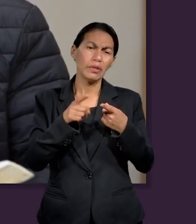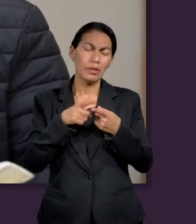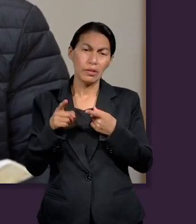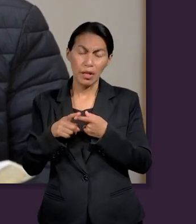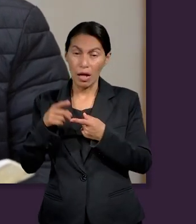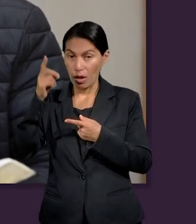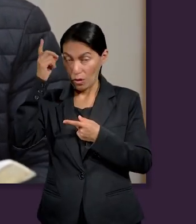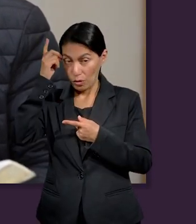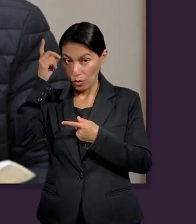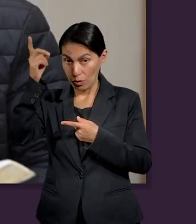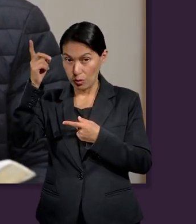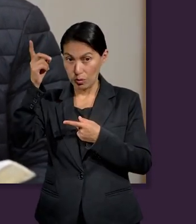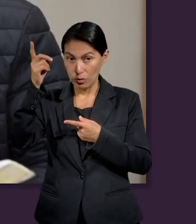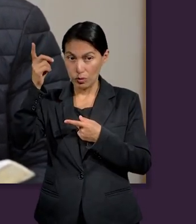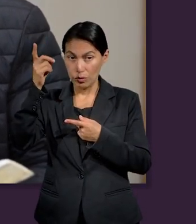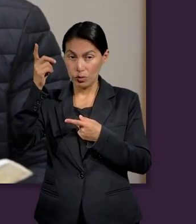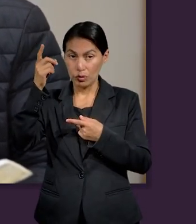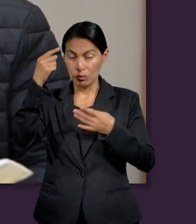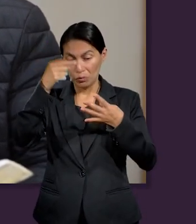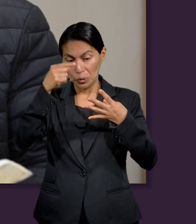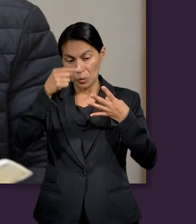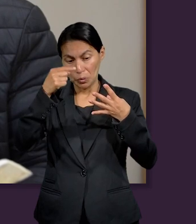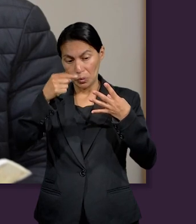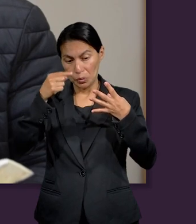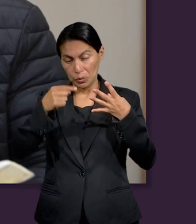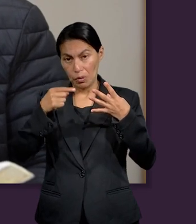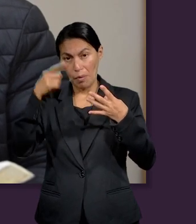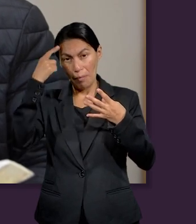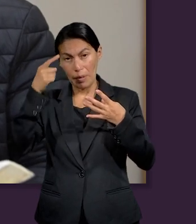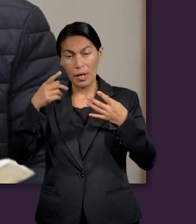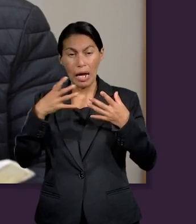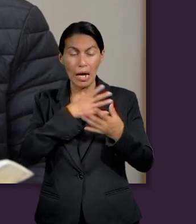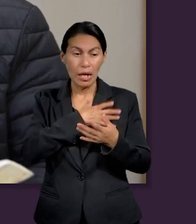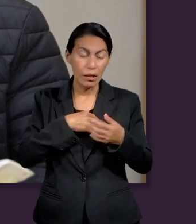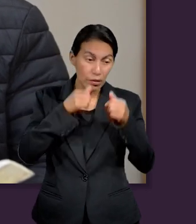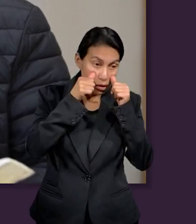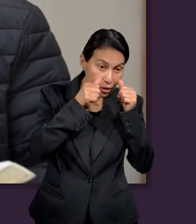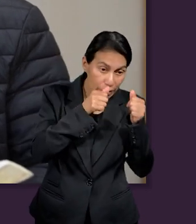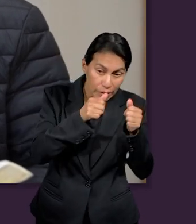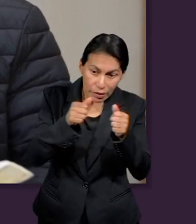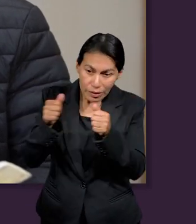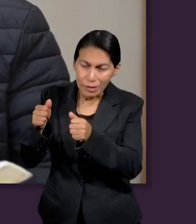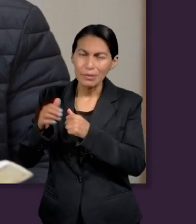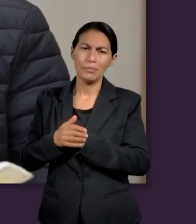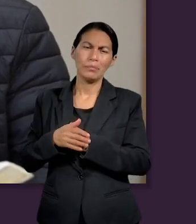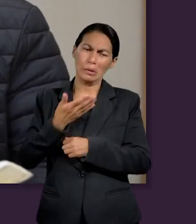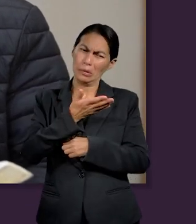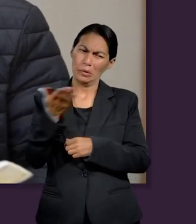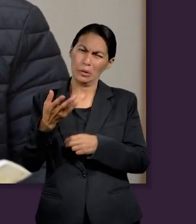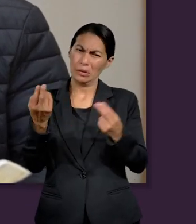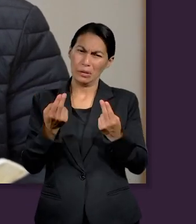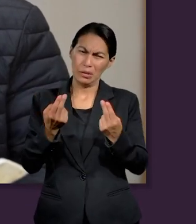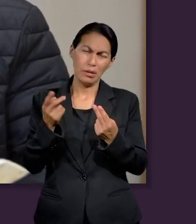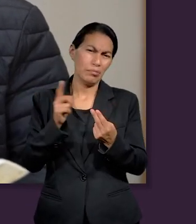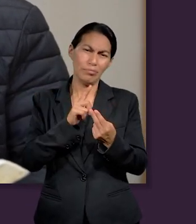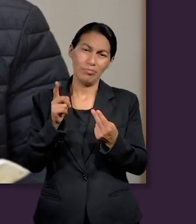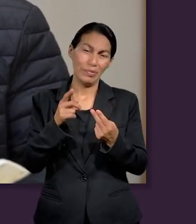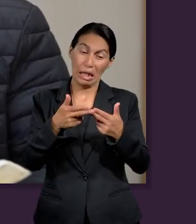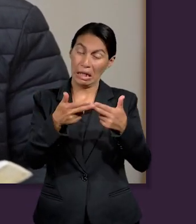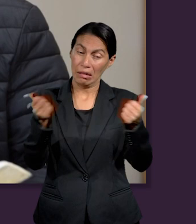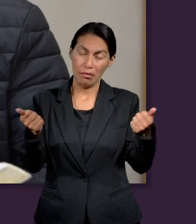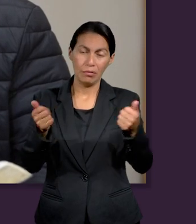Dios dio instrucciones muy específicas en la atención a sus hijos, a su pueblo, para que no pasaran por